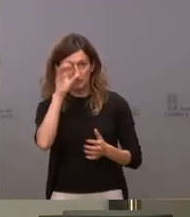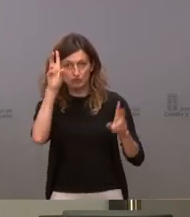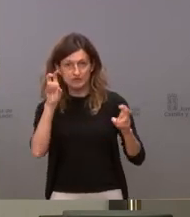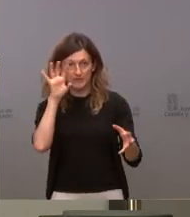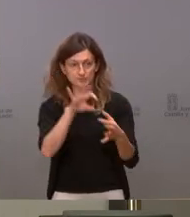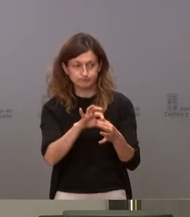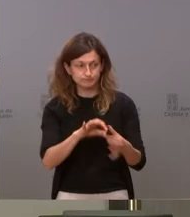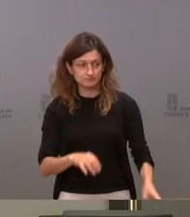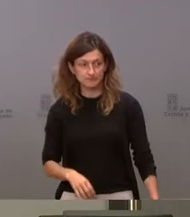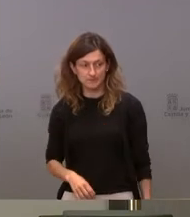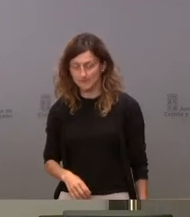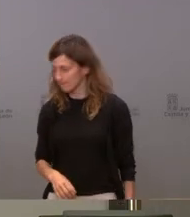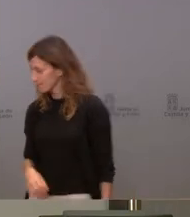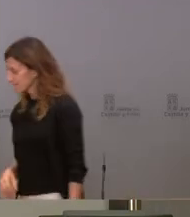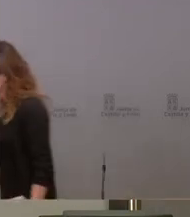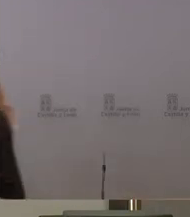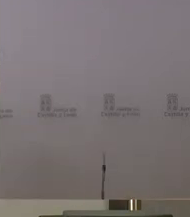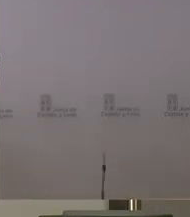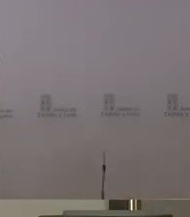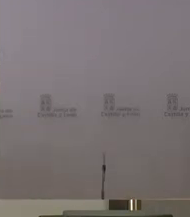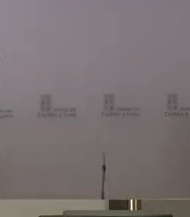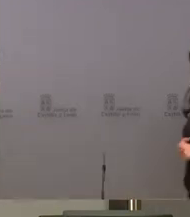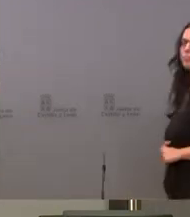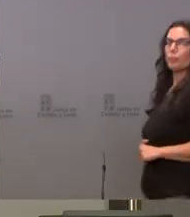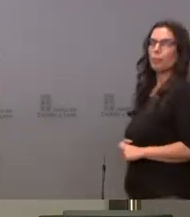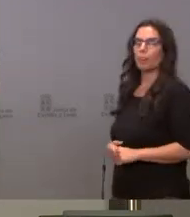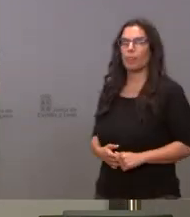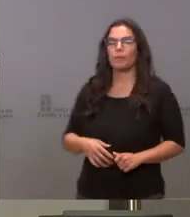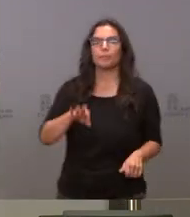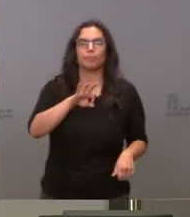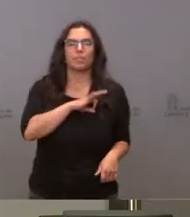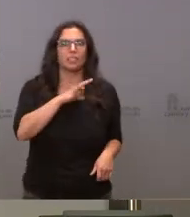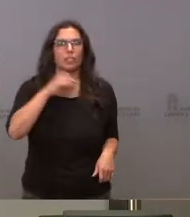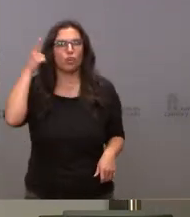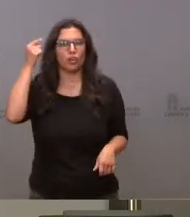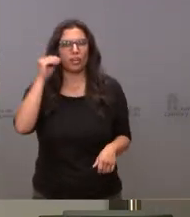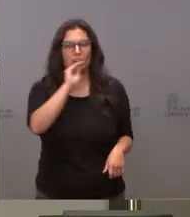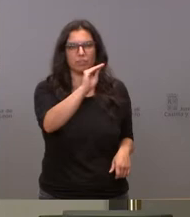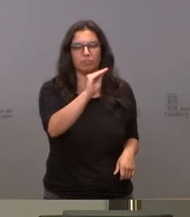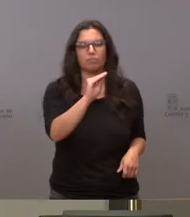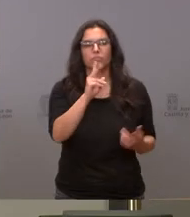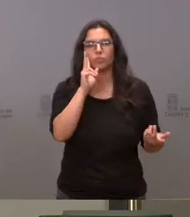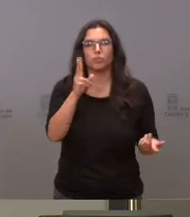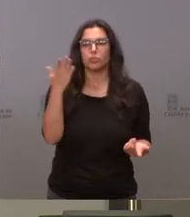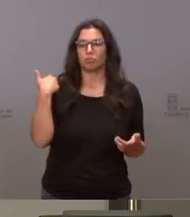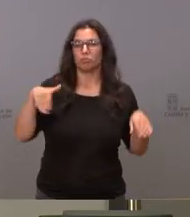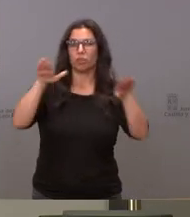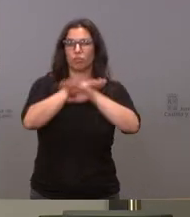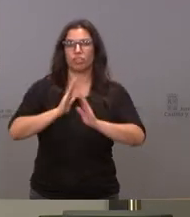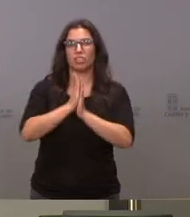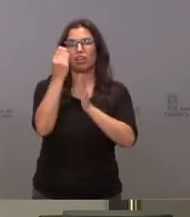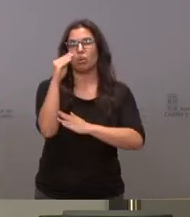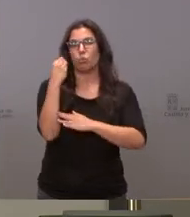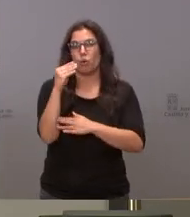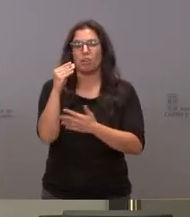cuestión y al señor Ijea le quería preguntar en torno a bueno pues hemos visto que la noche de San Juan sobre todo en Valladolid en otras